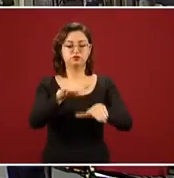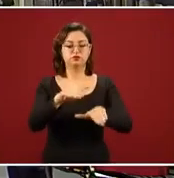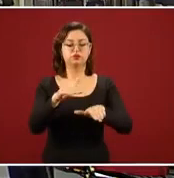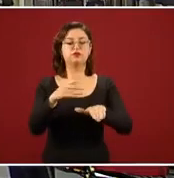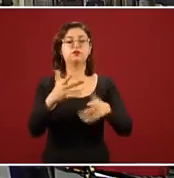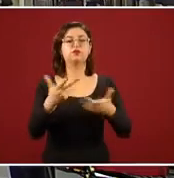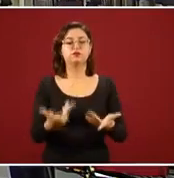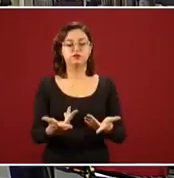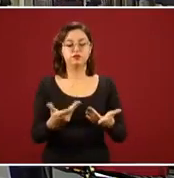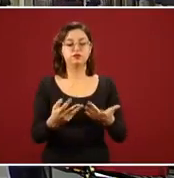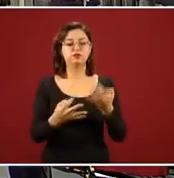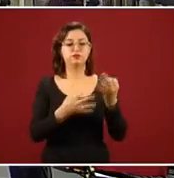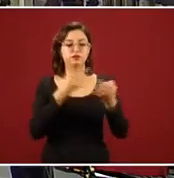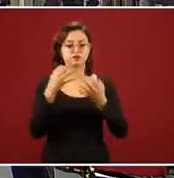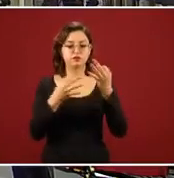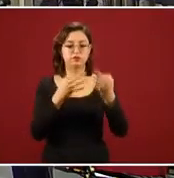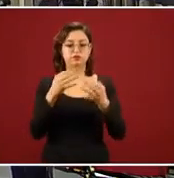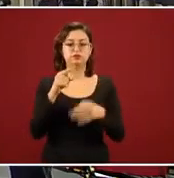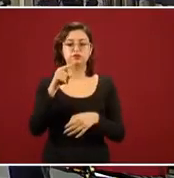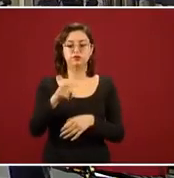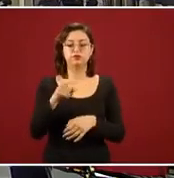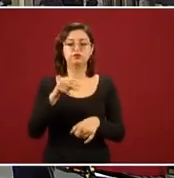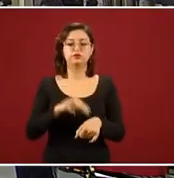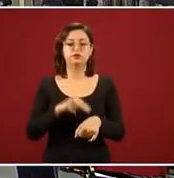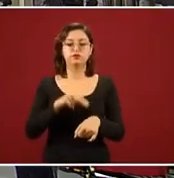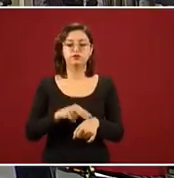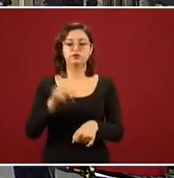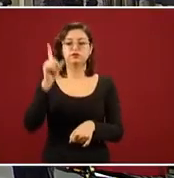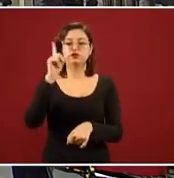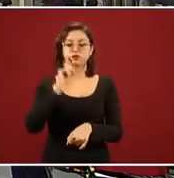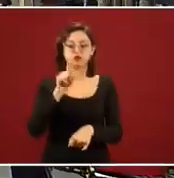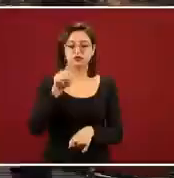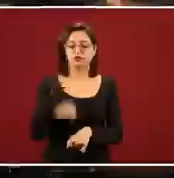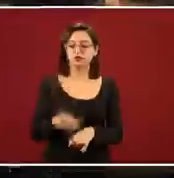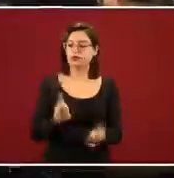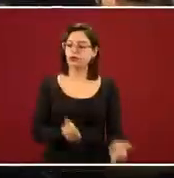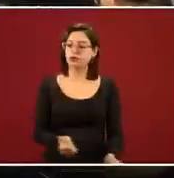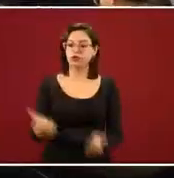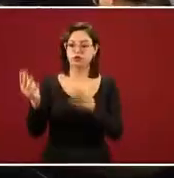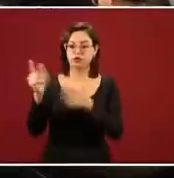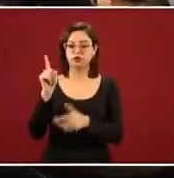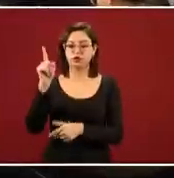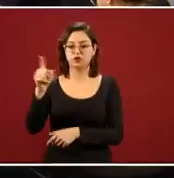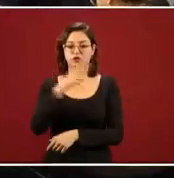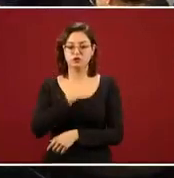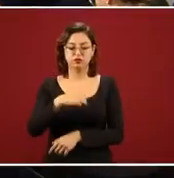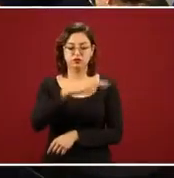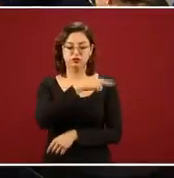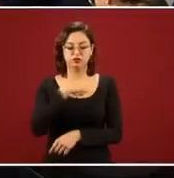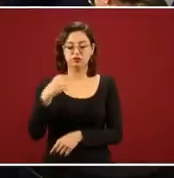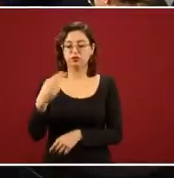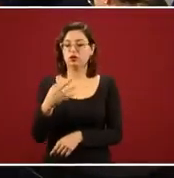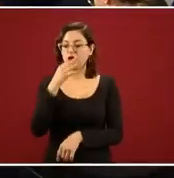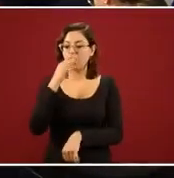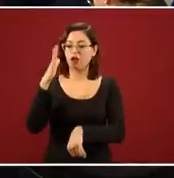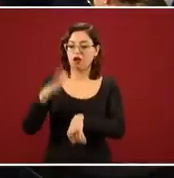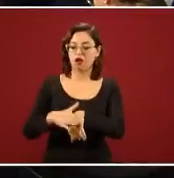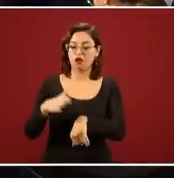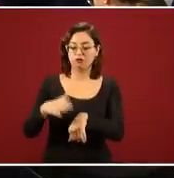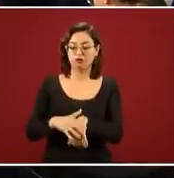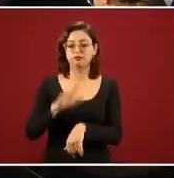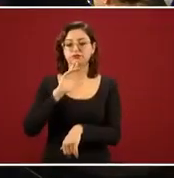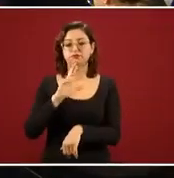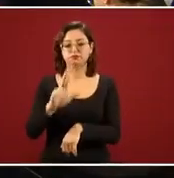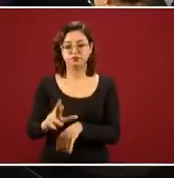te comento que la doctora que atendió a la niña que se llevaron a Suiza mandó una aclaración con mi asistente y te envió el